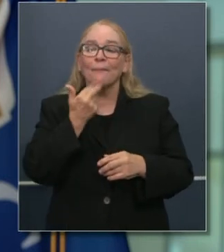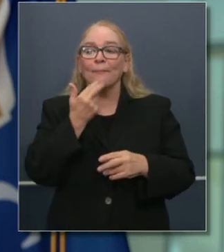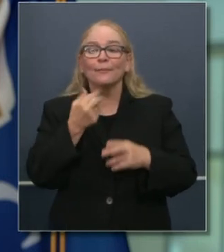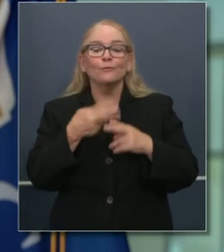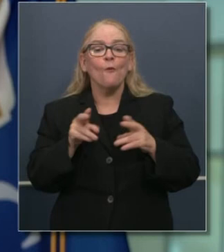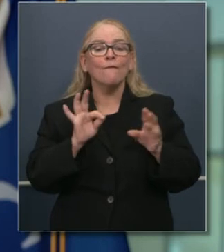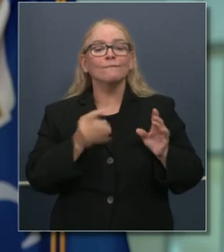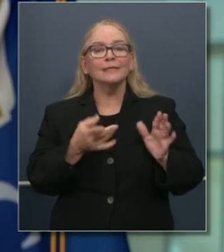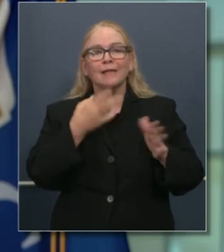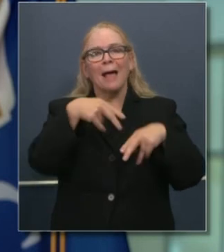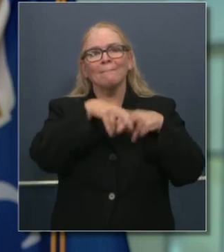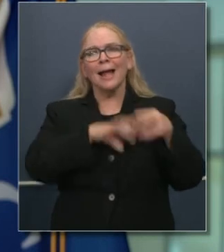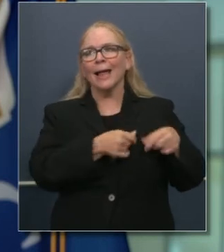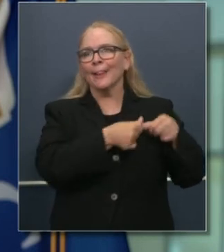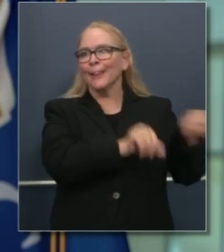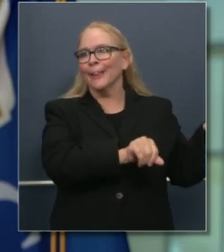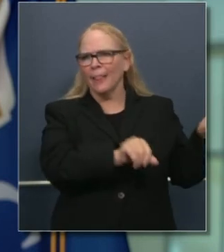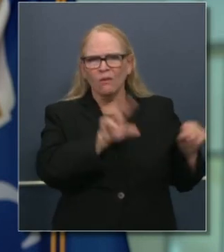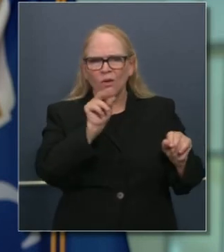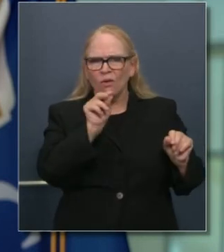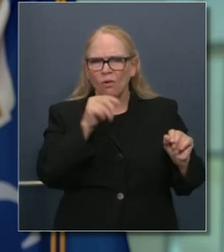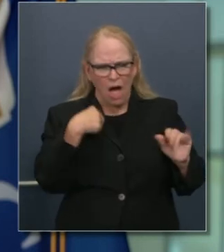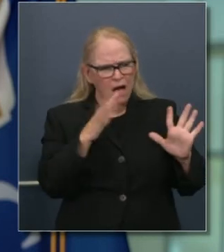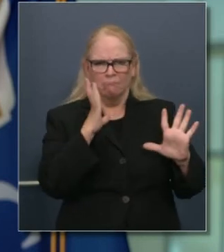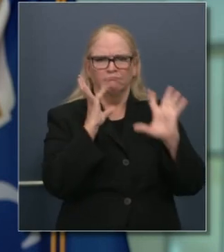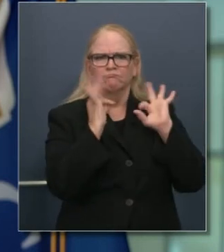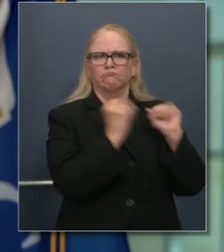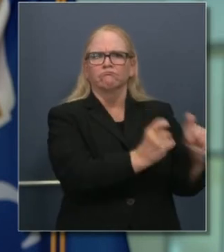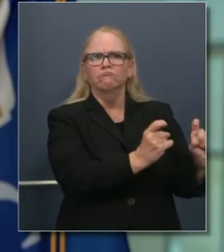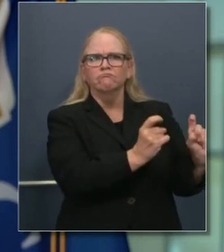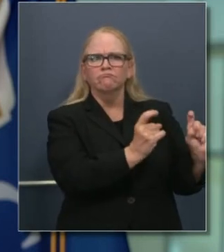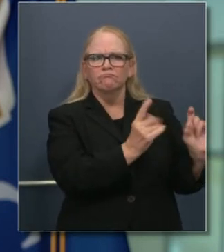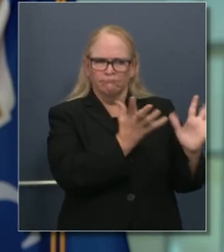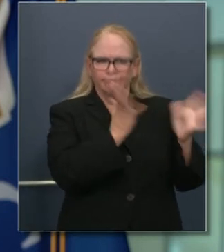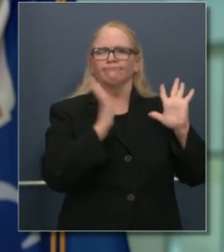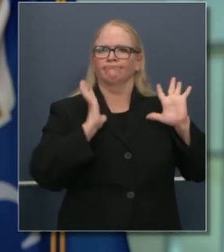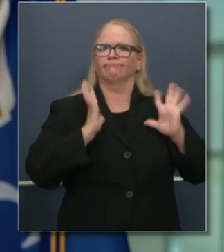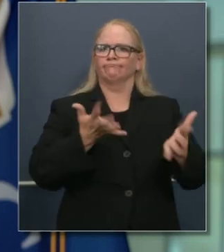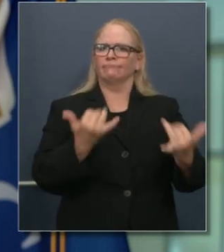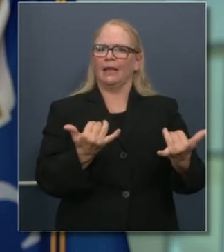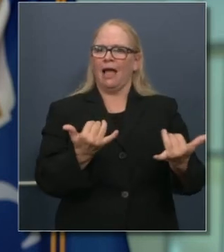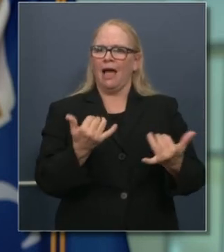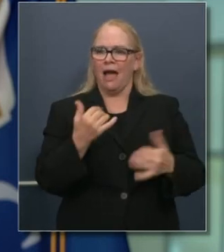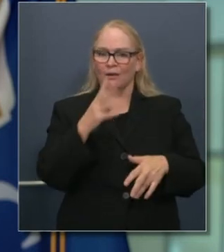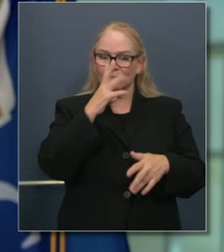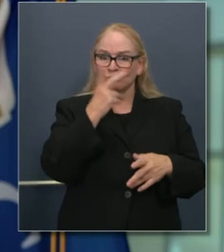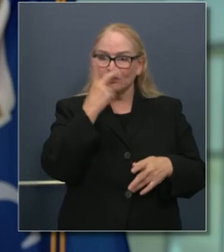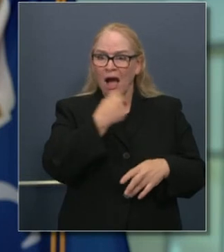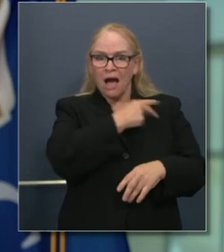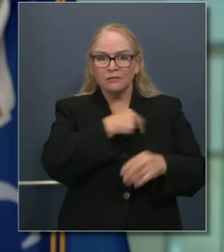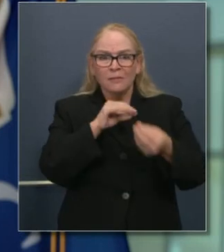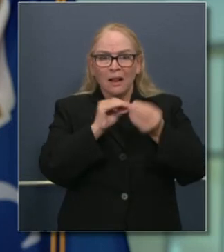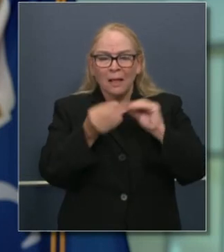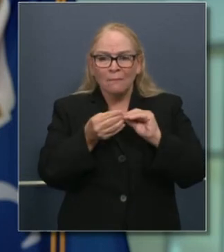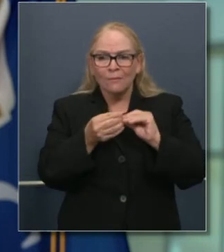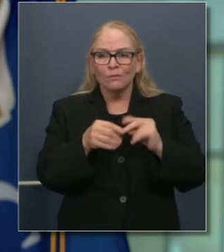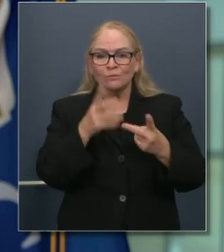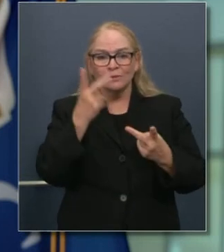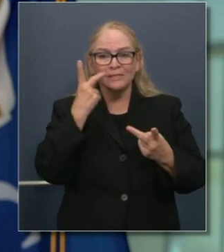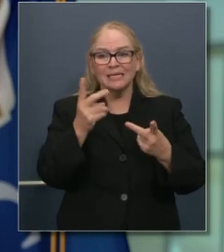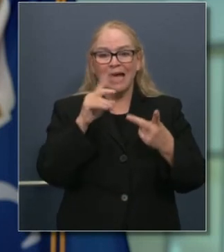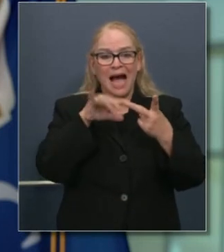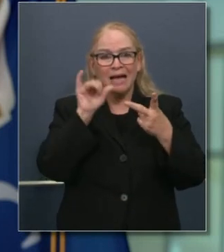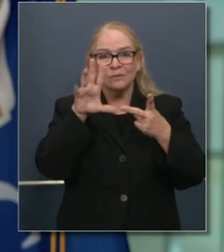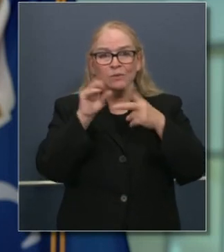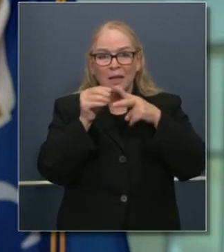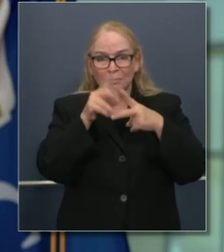dije hace un momento, a largo plazo. Y la buena noticia, y creo que esto es sumamente importante, vemos las cifras de hospitalización, vemos las